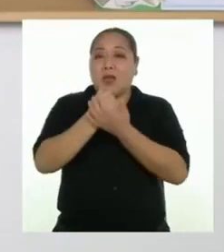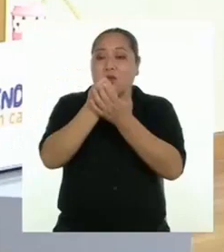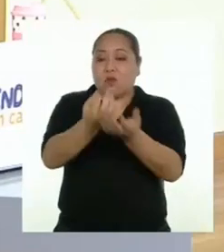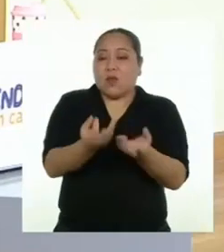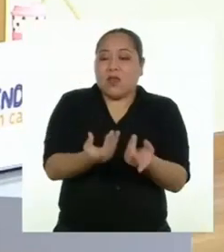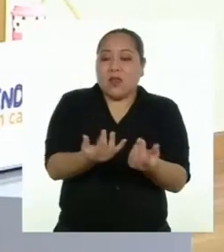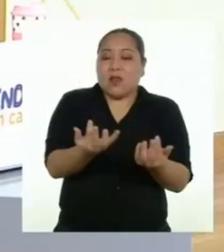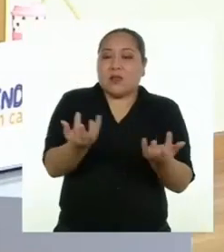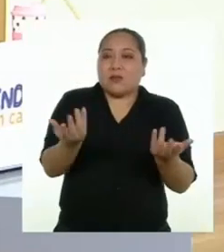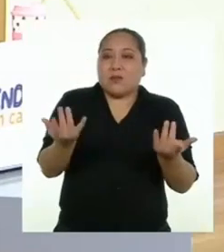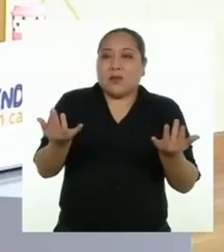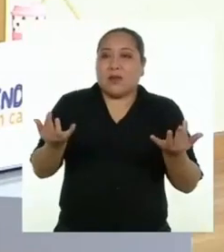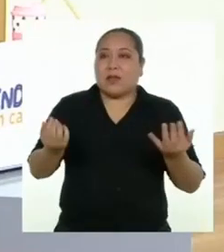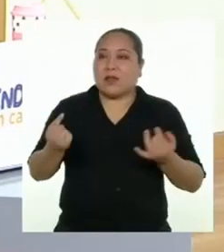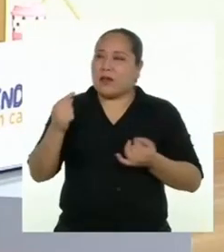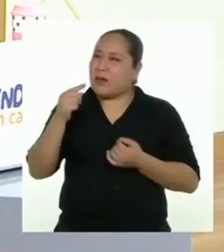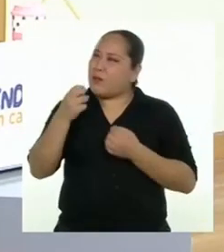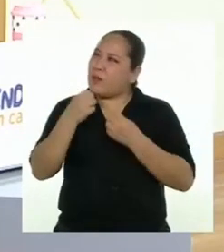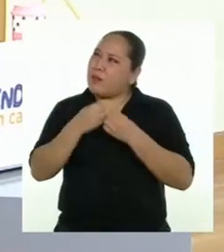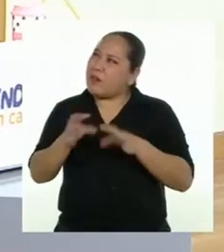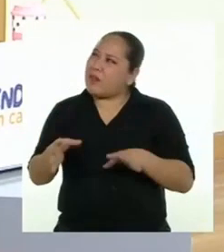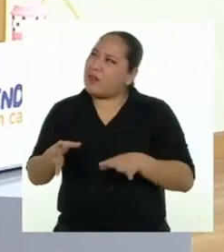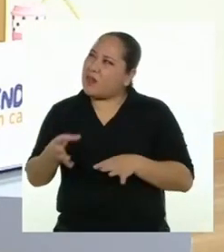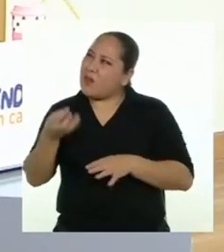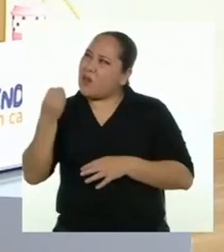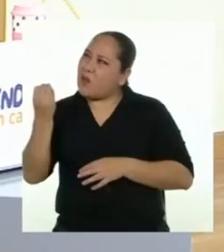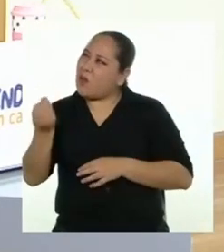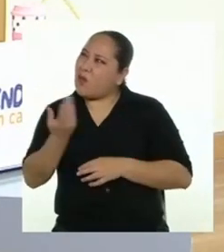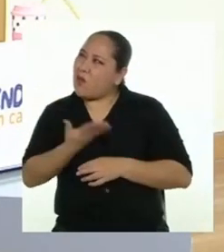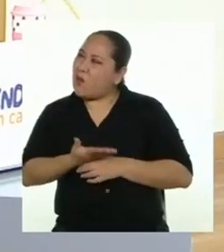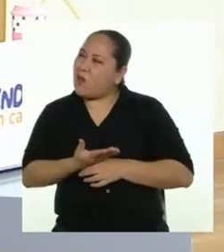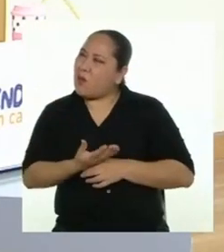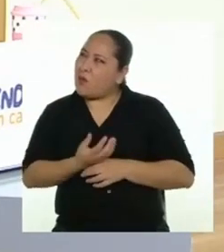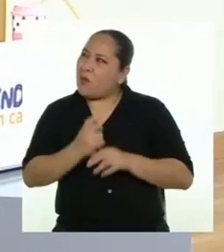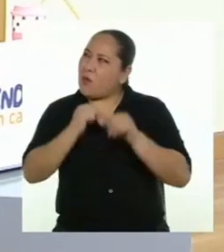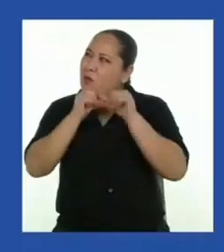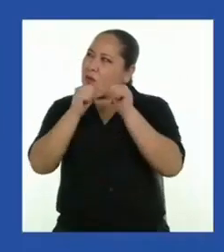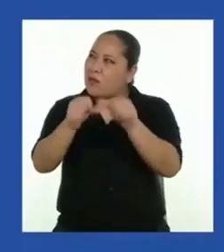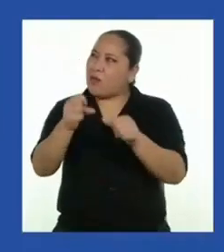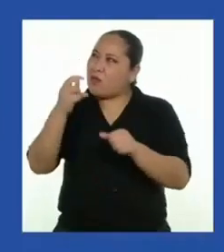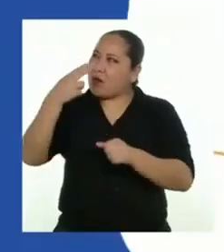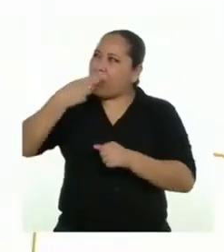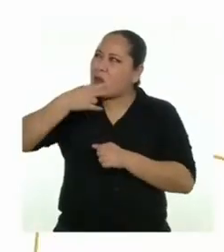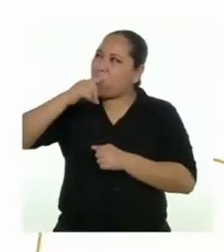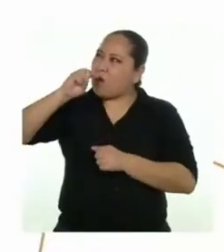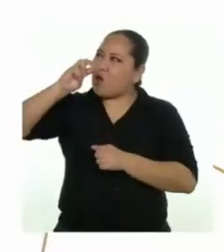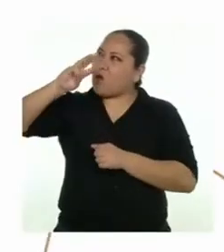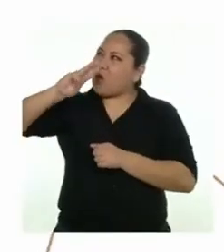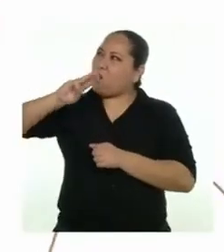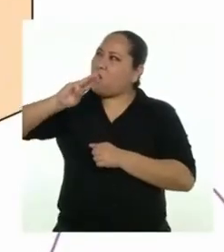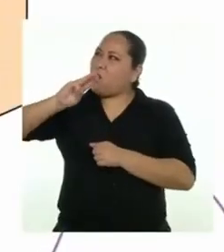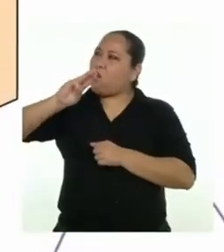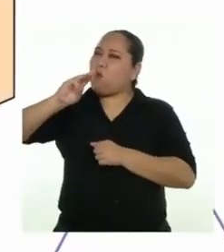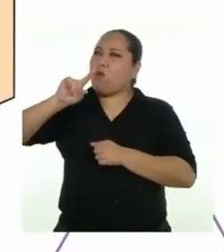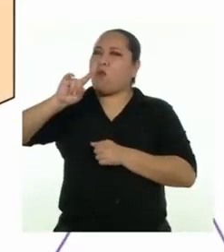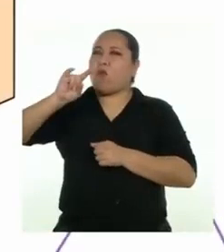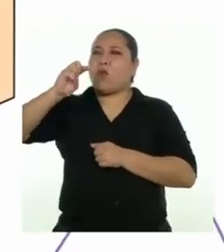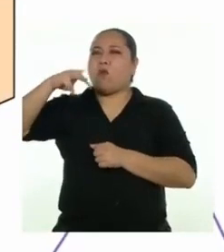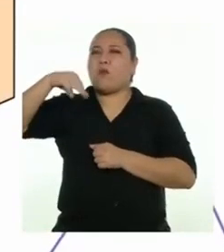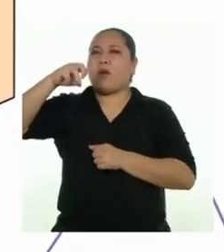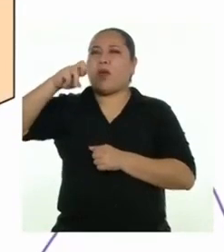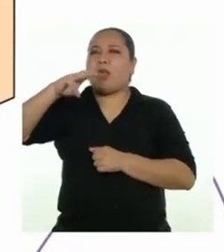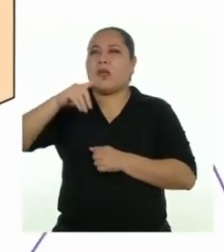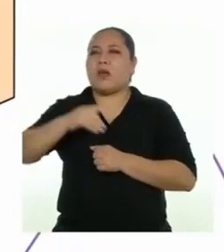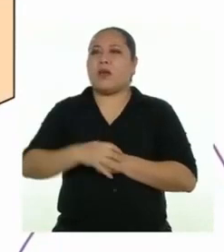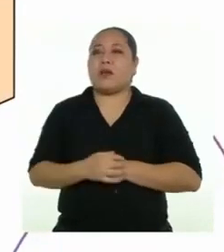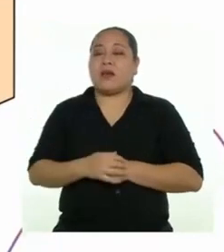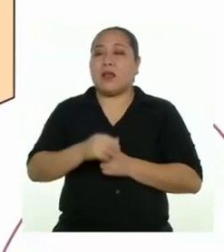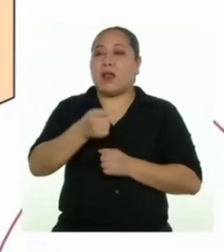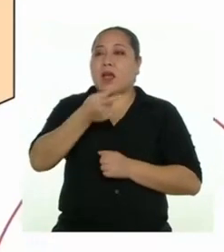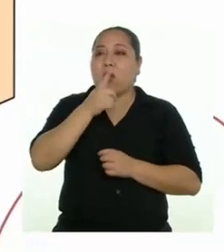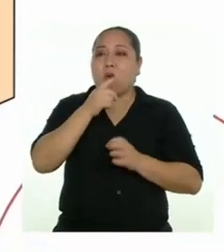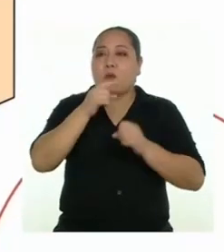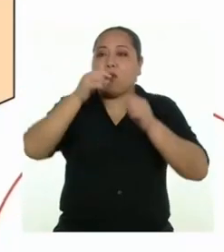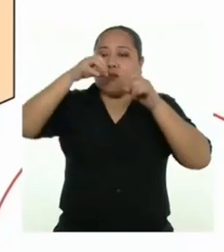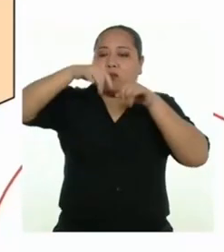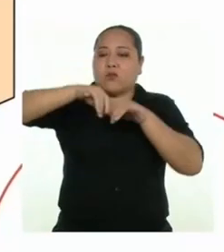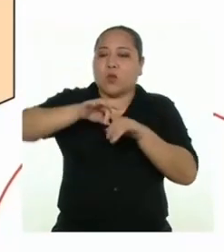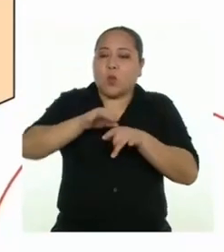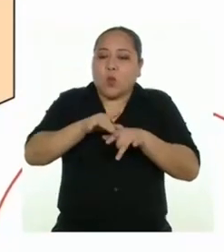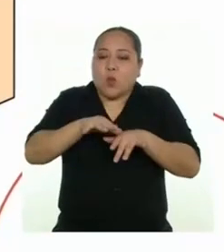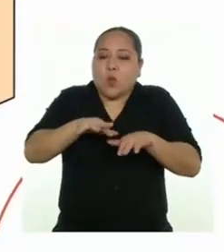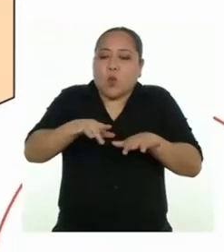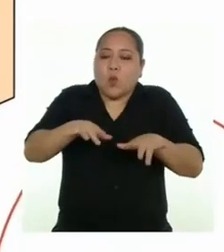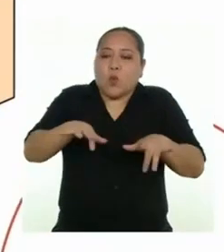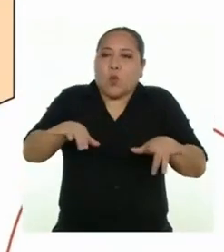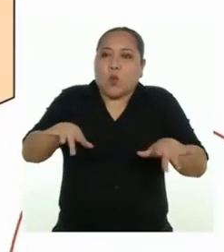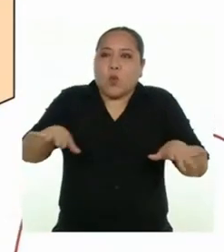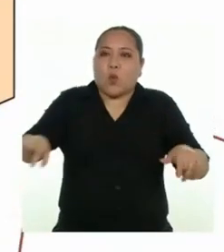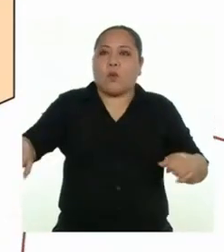forestales. ¡Ahí me perdió un poco! ¿Cómo es eso de mantener la humedad? El agua que se acumula en las zanjas se infiltra al suelo